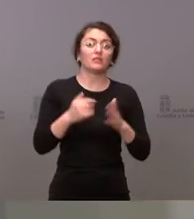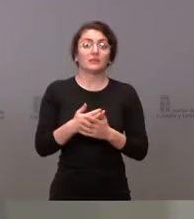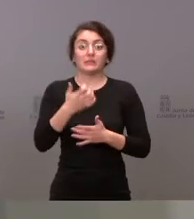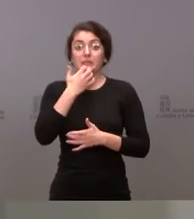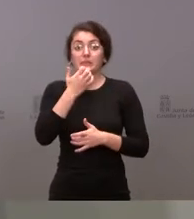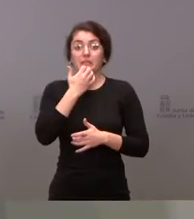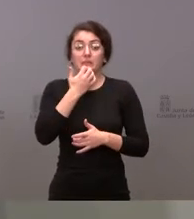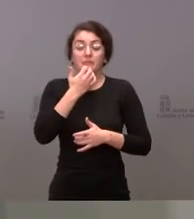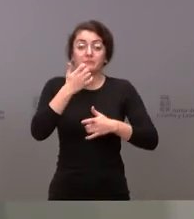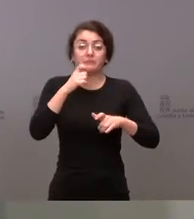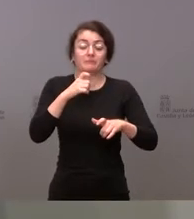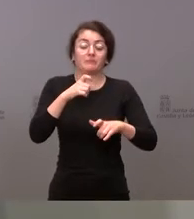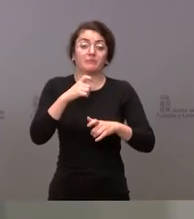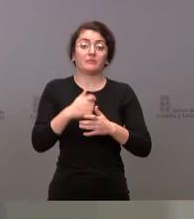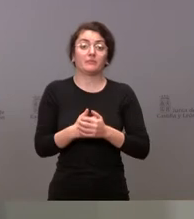a poner mal.